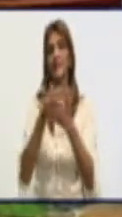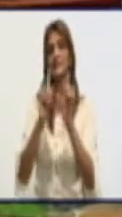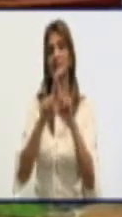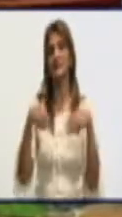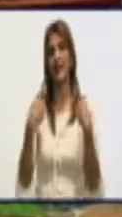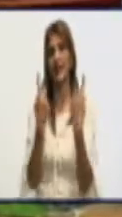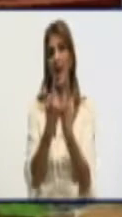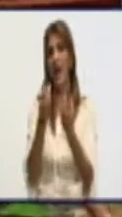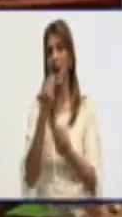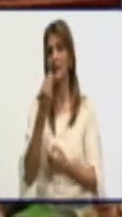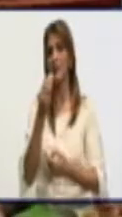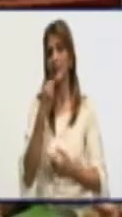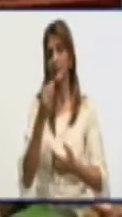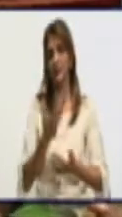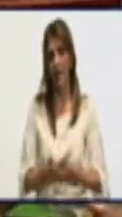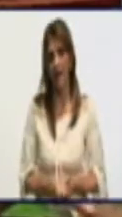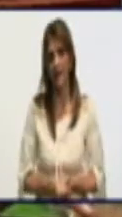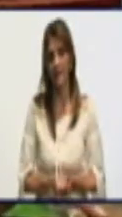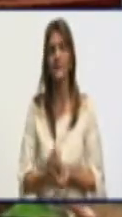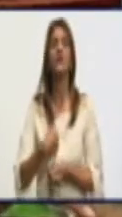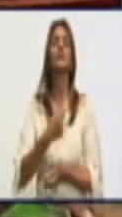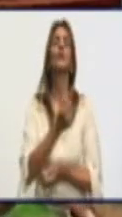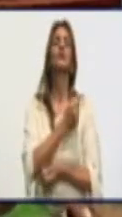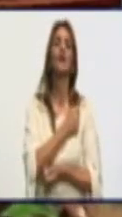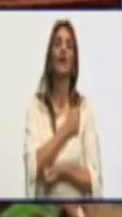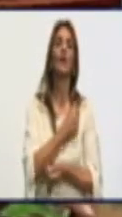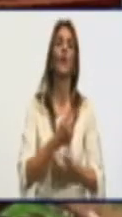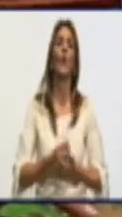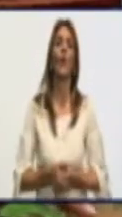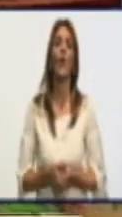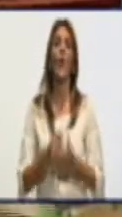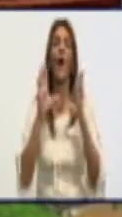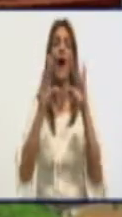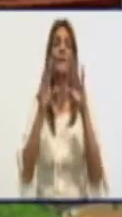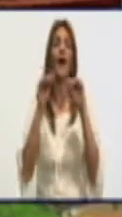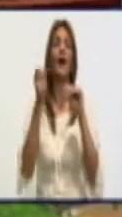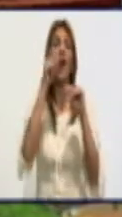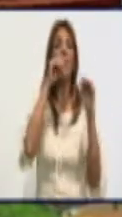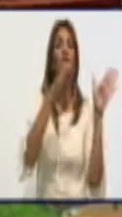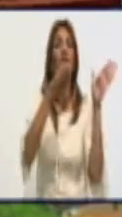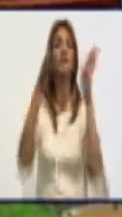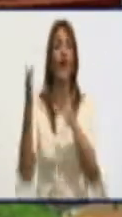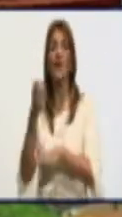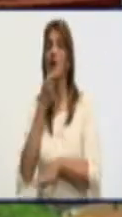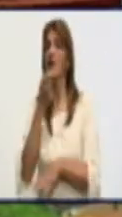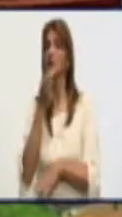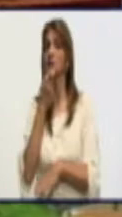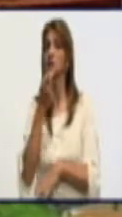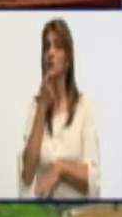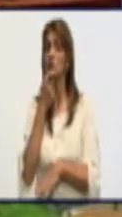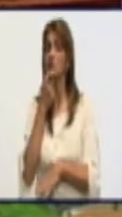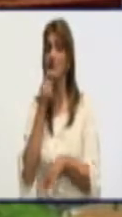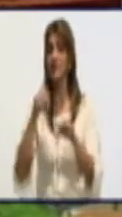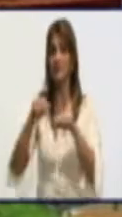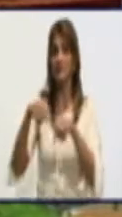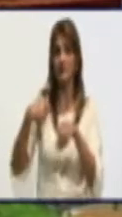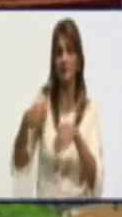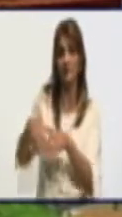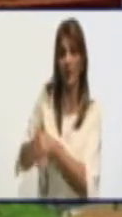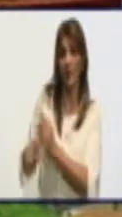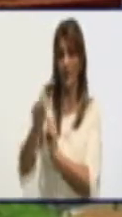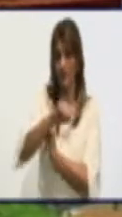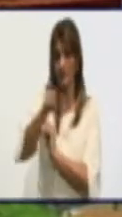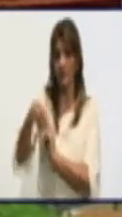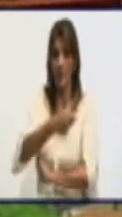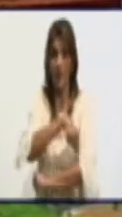Alimentaria. Quiero dejar para el final el panqué o gaseñiga, o sea, gaseñiga o